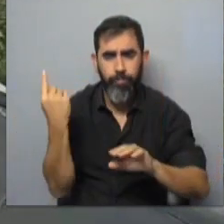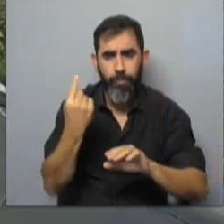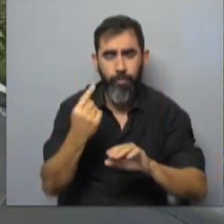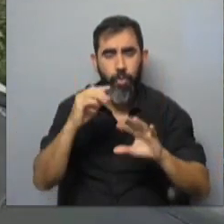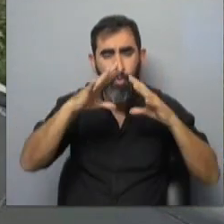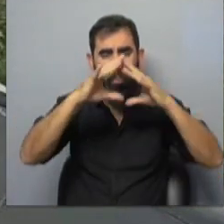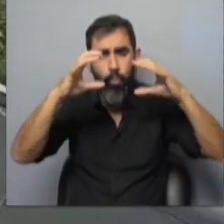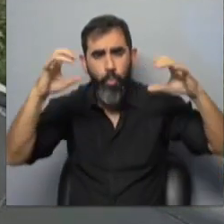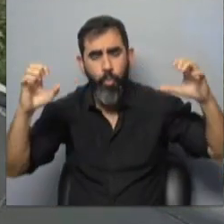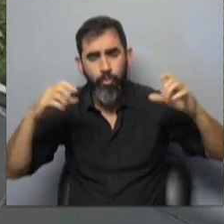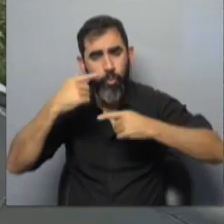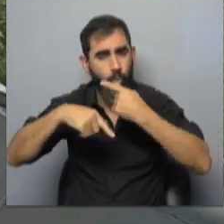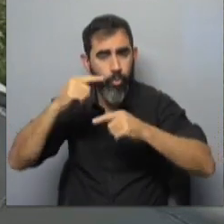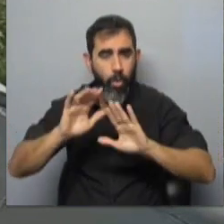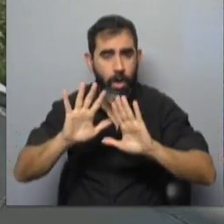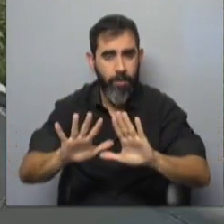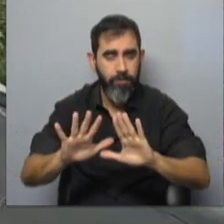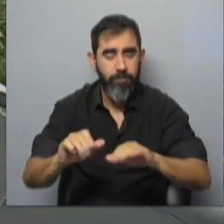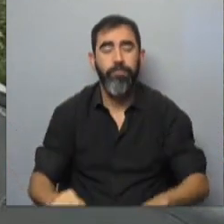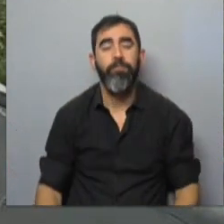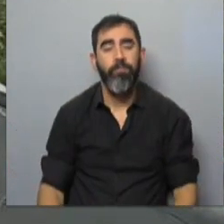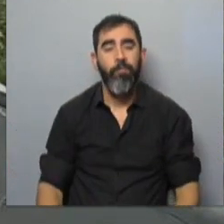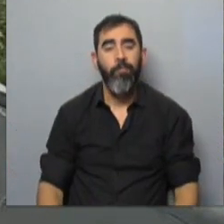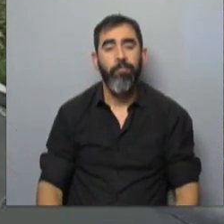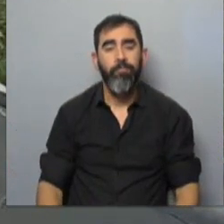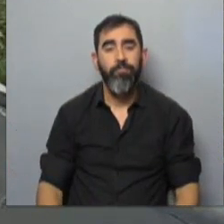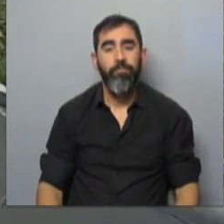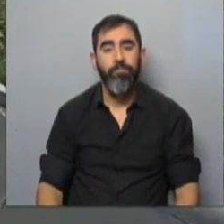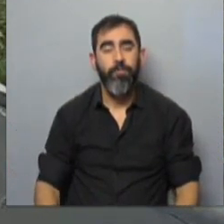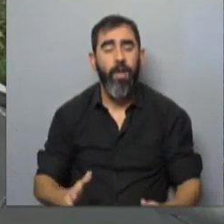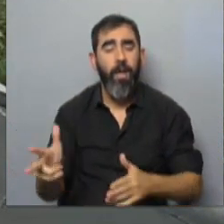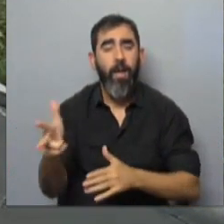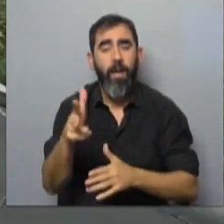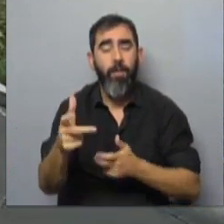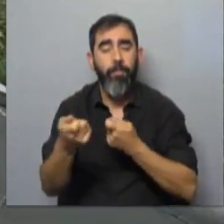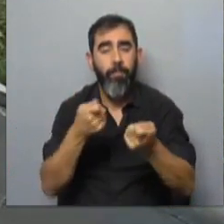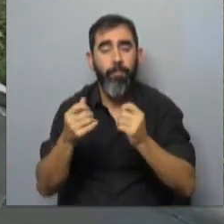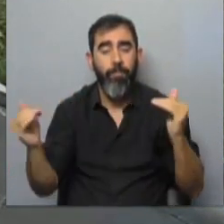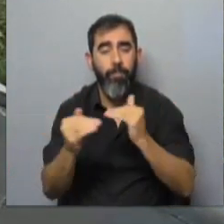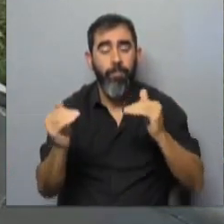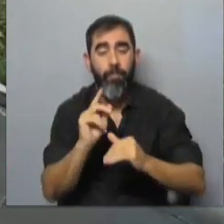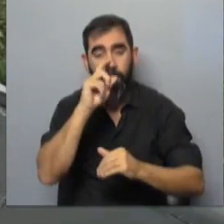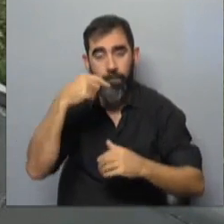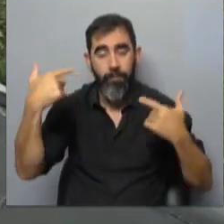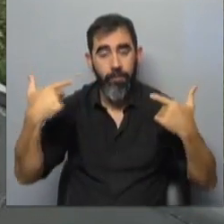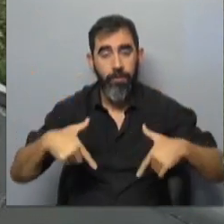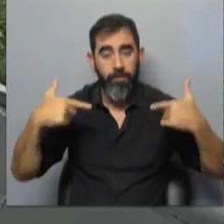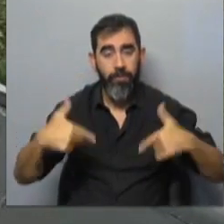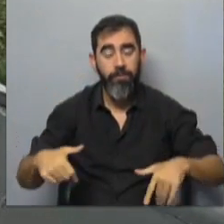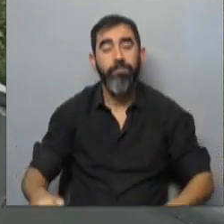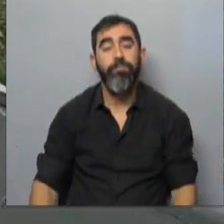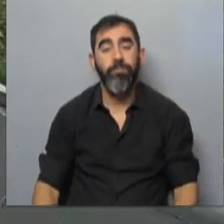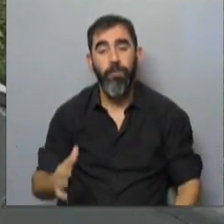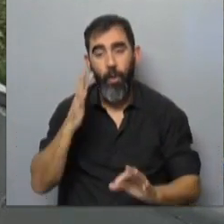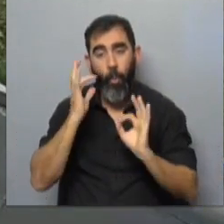Nuboso y cubierto va a seguir así según Inumet y estamos viendo como siempre las cámaras del Centro de Gestión de Movilidad de la Intendencia de Montevideo.